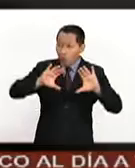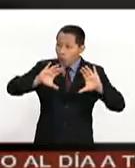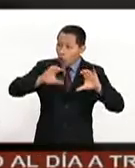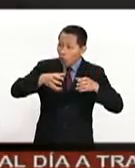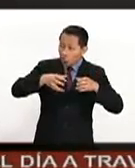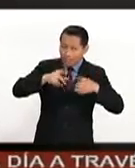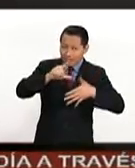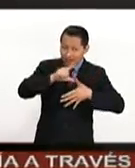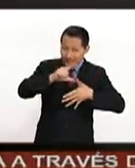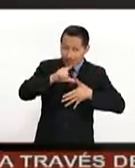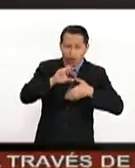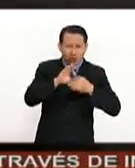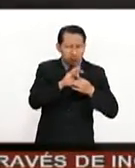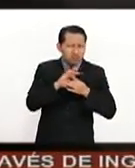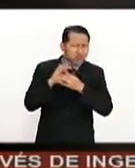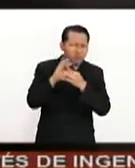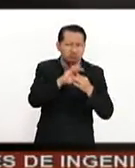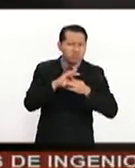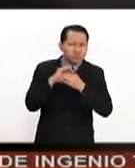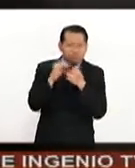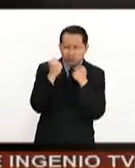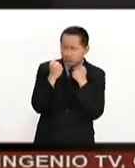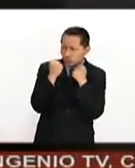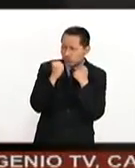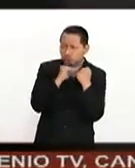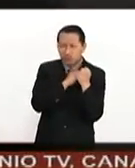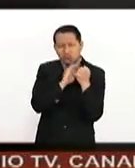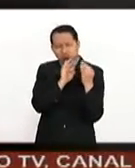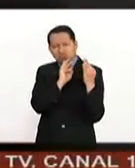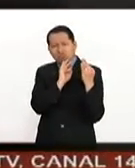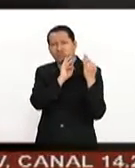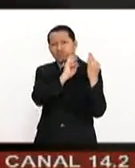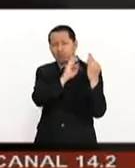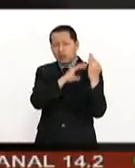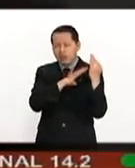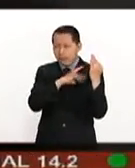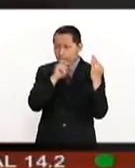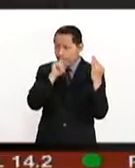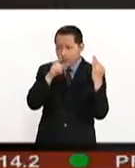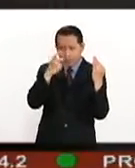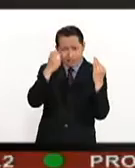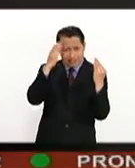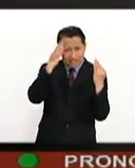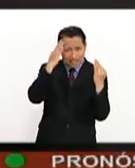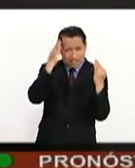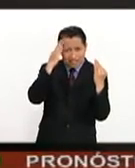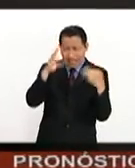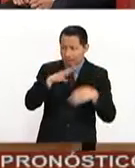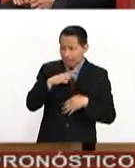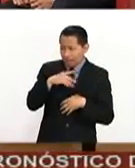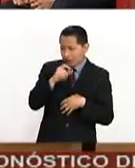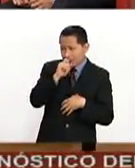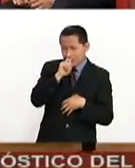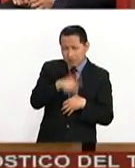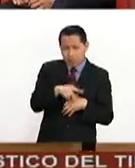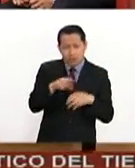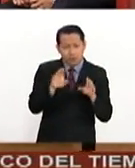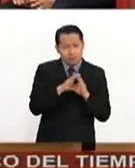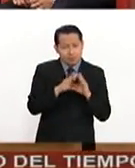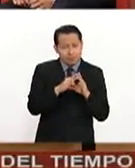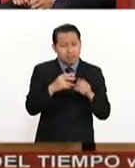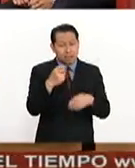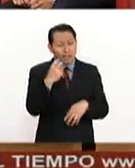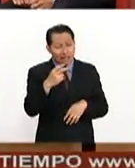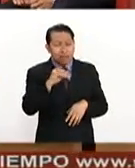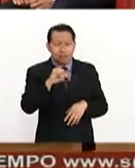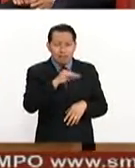se está solidarizando para hacer un frente ante este líder de extrema derecha. Entonces,